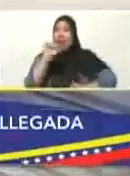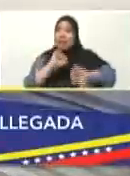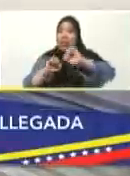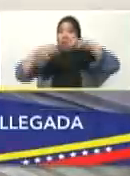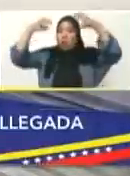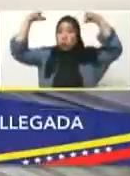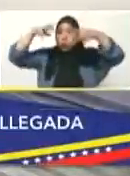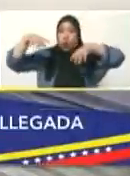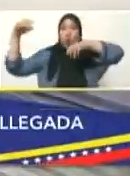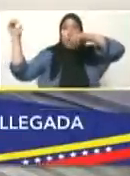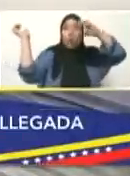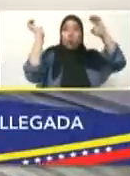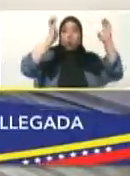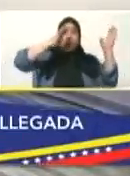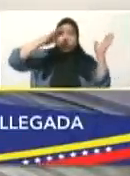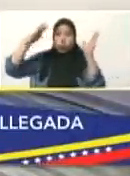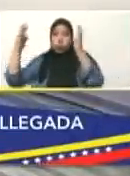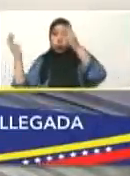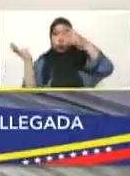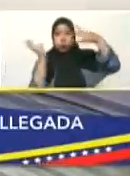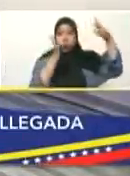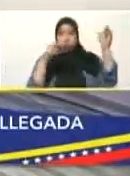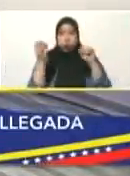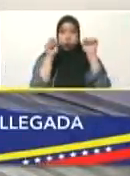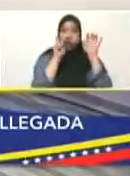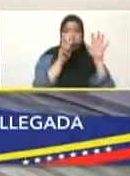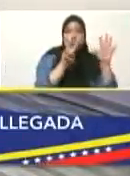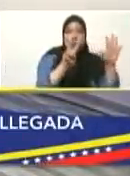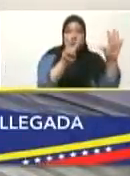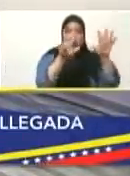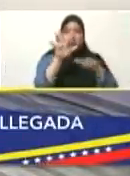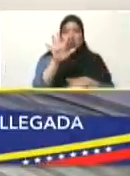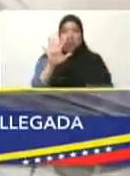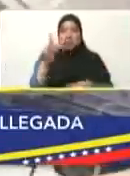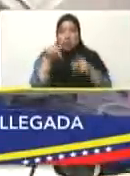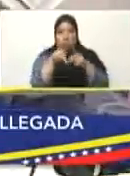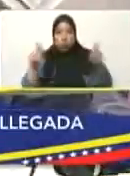vientos de 85 kilómetros por hora. Y el aguacero.